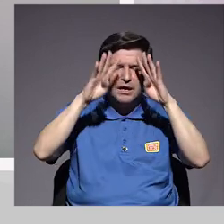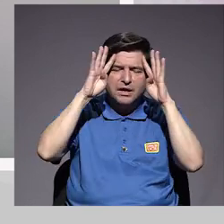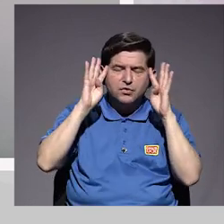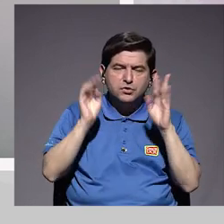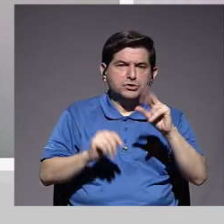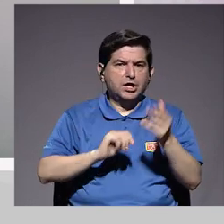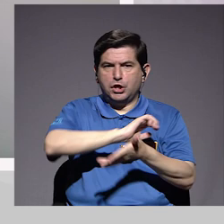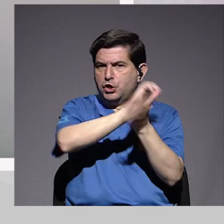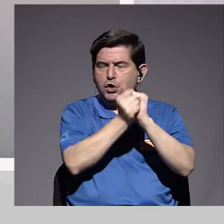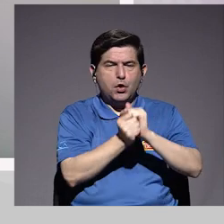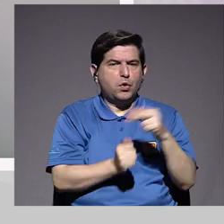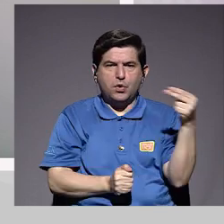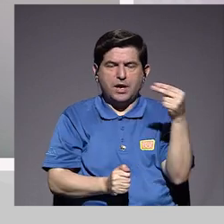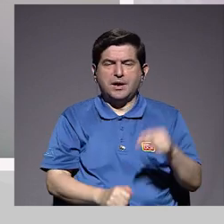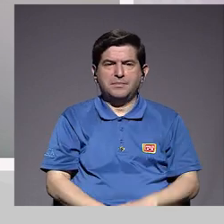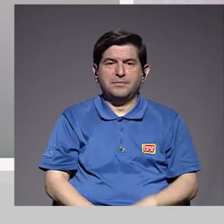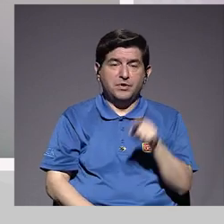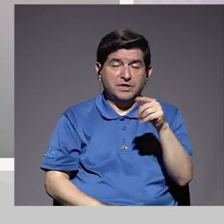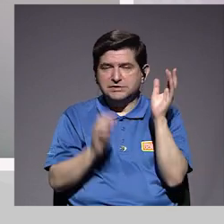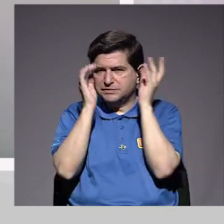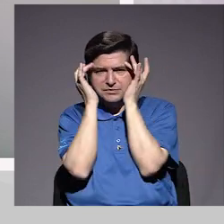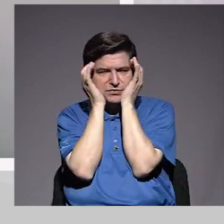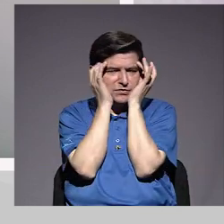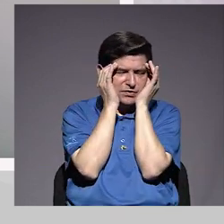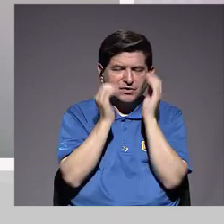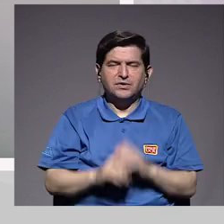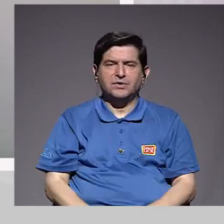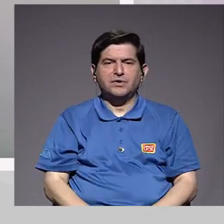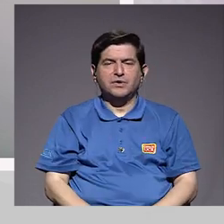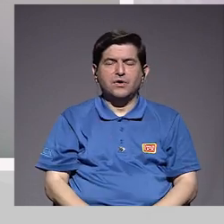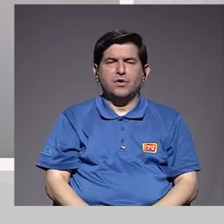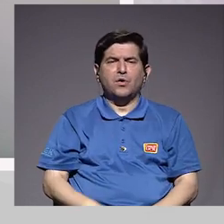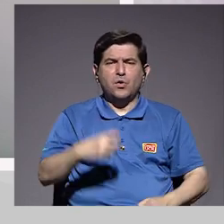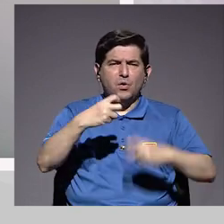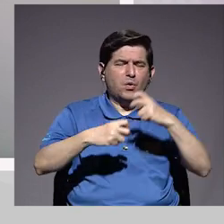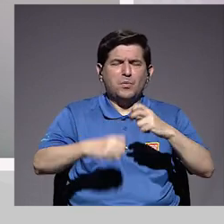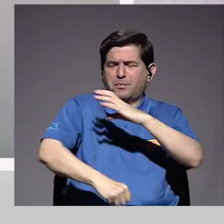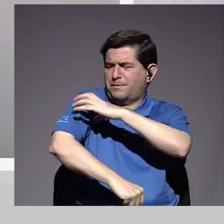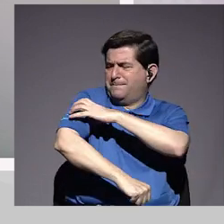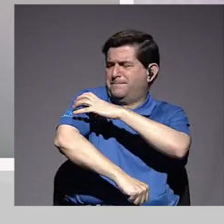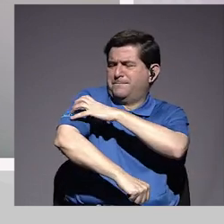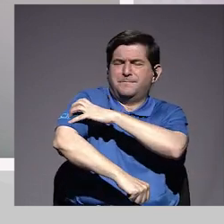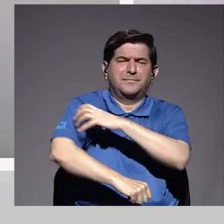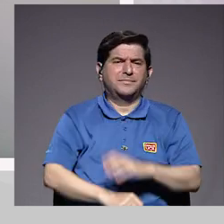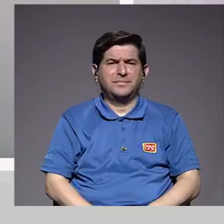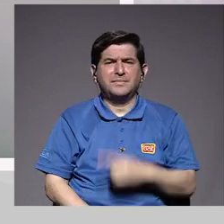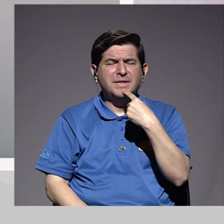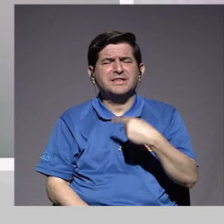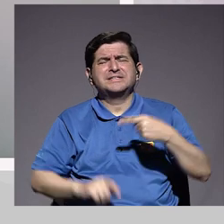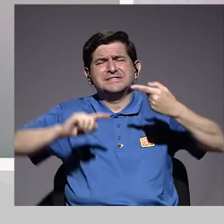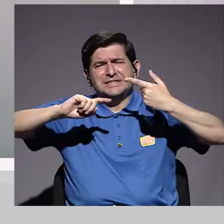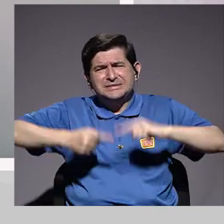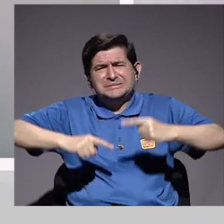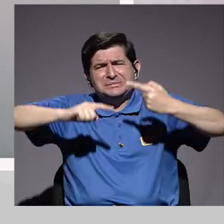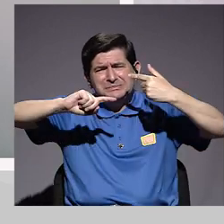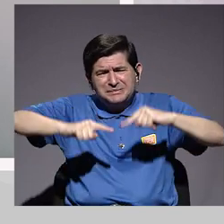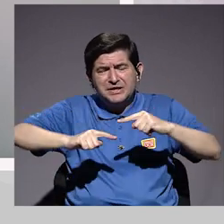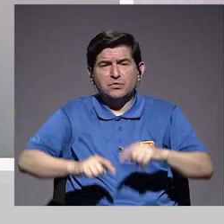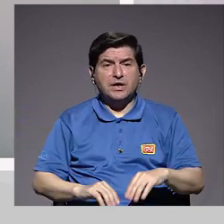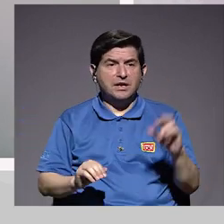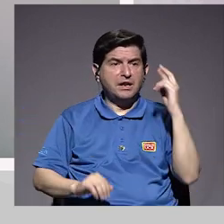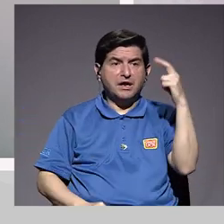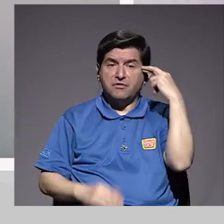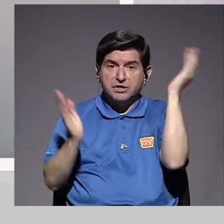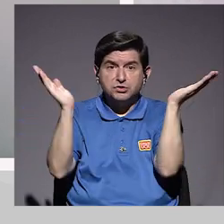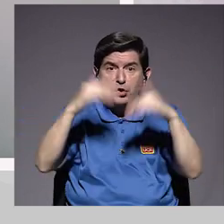por cambios hormonales, sino simplemente por esa misma ansiedad, por contracturas musculares también, que me dicen, me duele y me duele sin